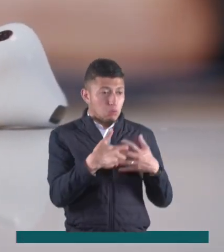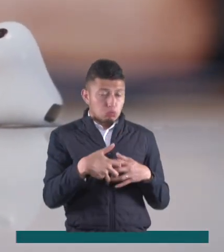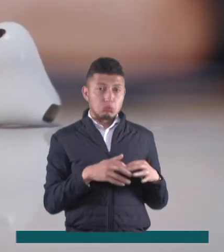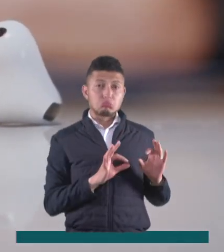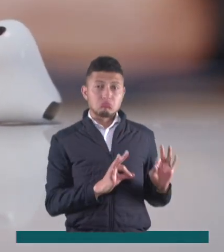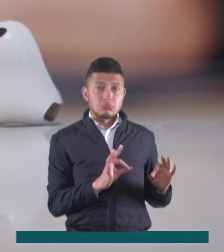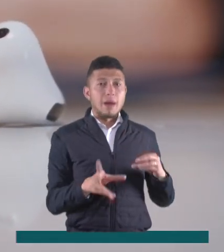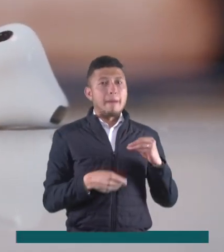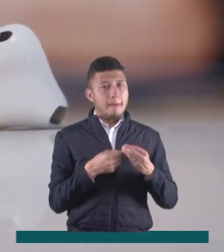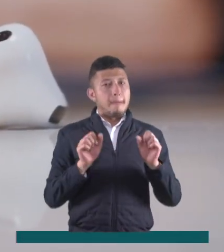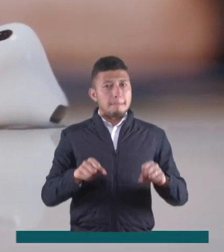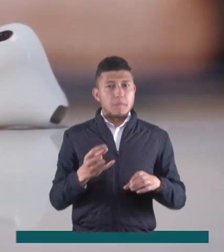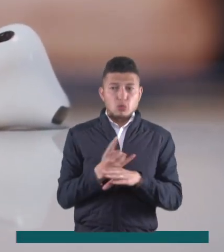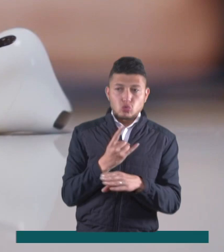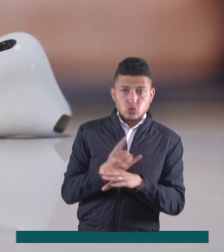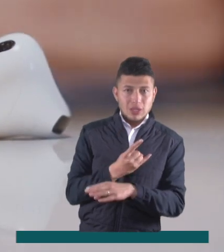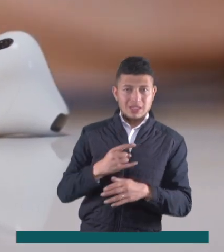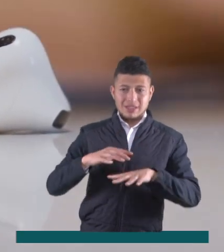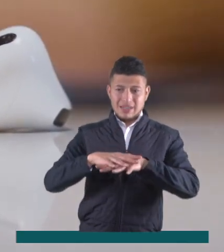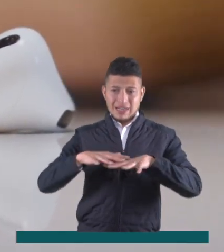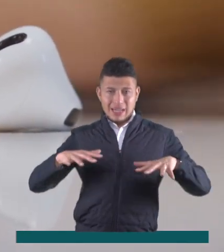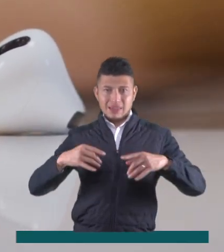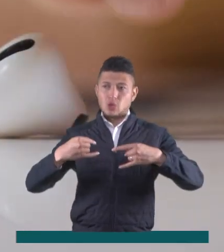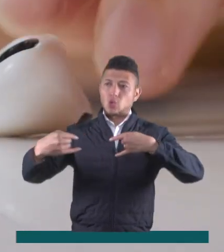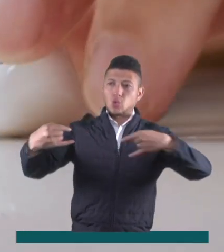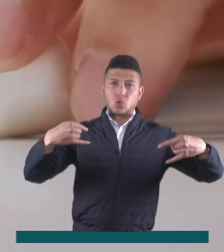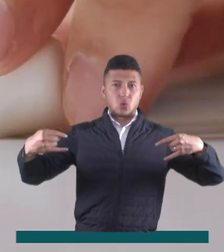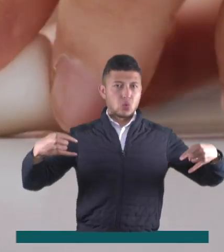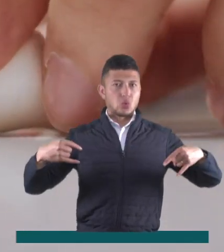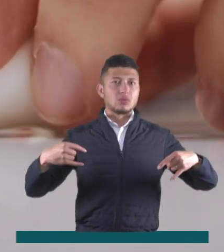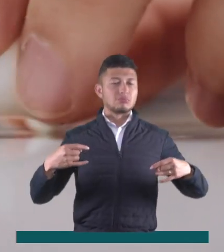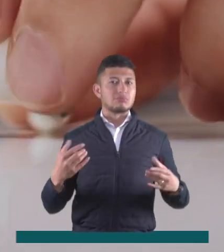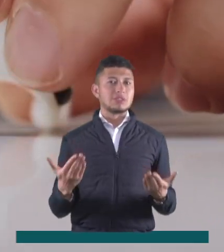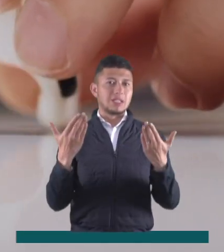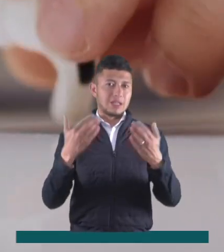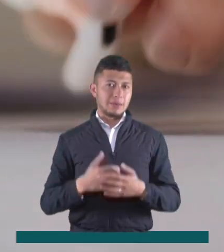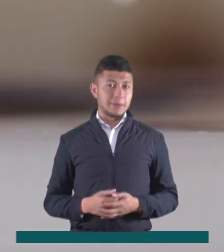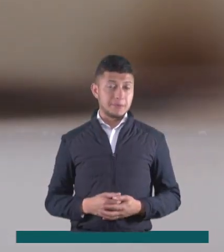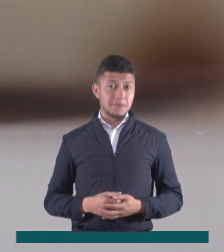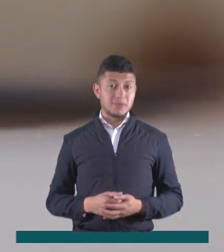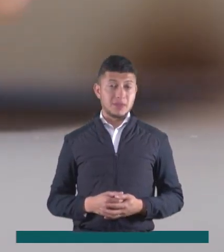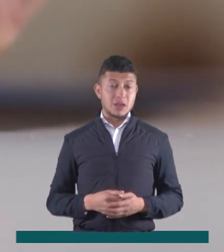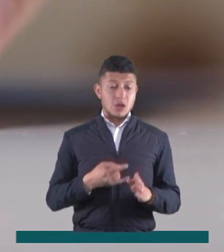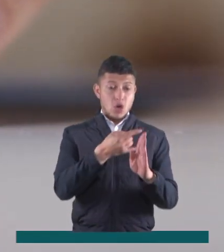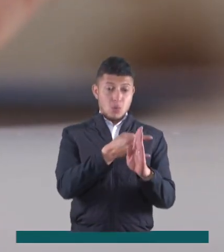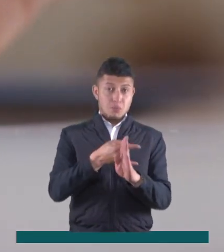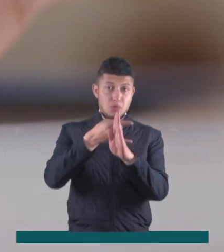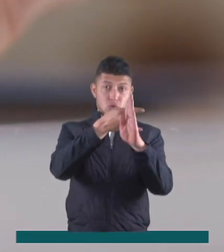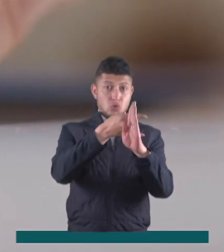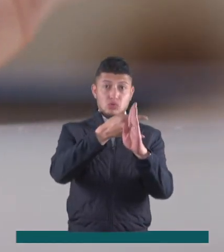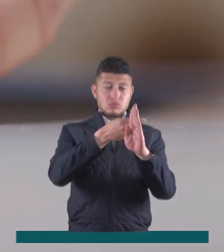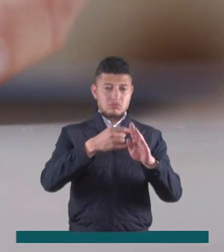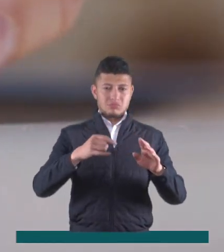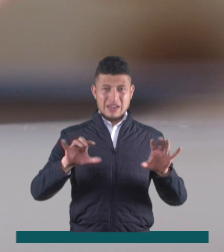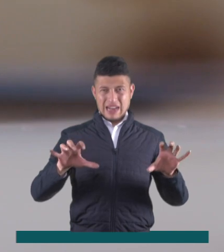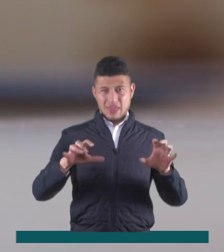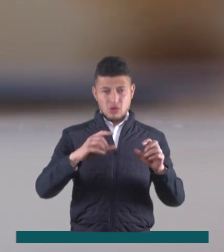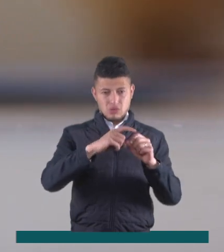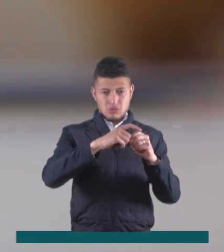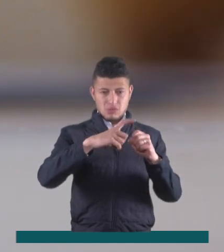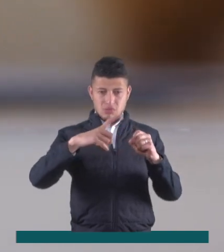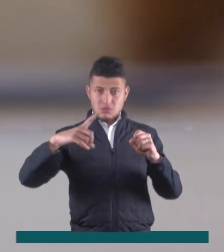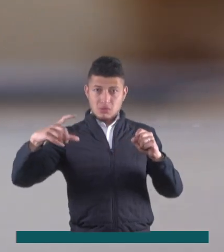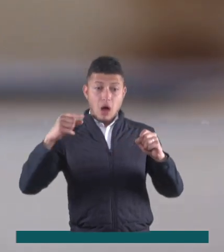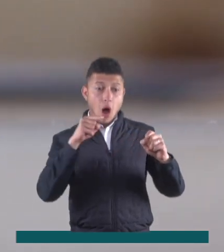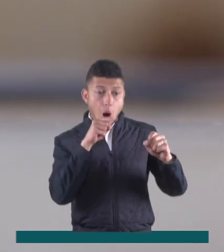funcione y también se puede utilizar para redes de transmisión y de malla. Los dispositivos Bluetooth se comunican mediante ondas de radio